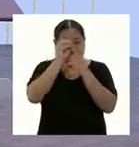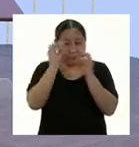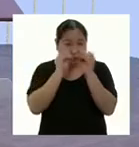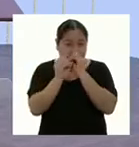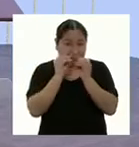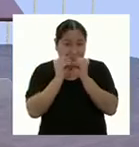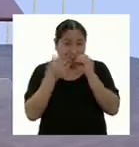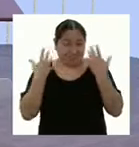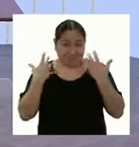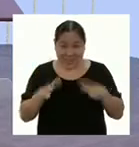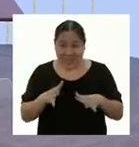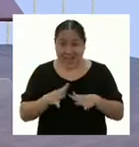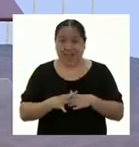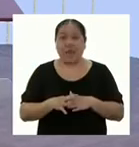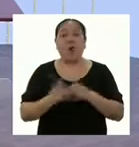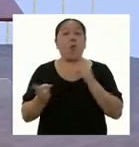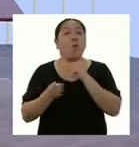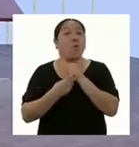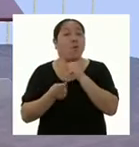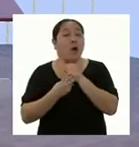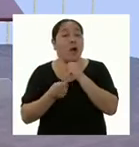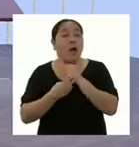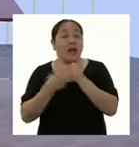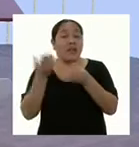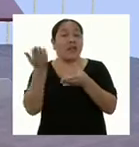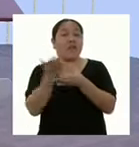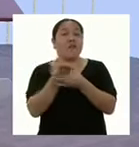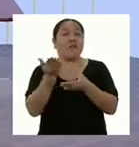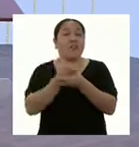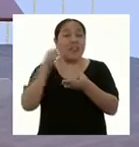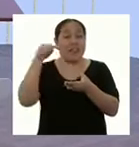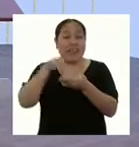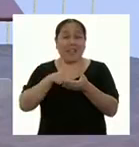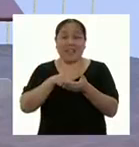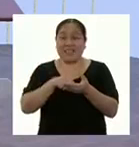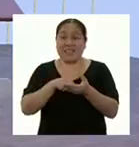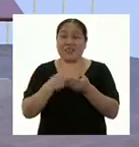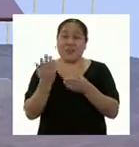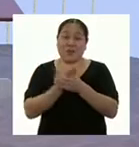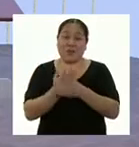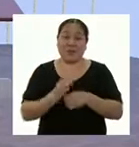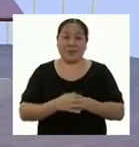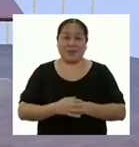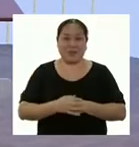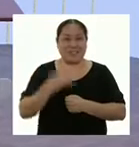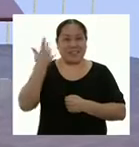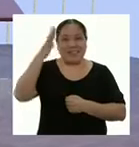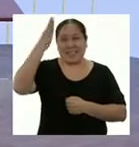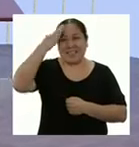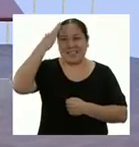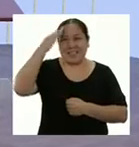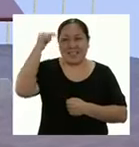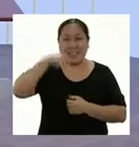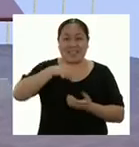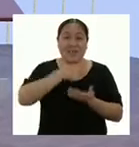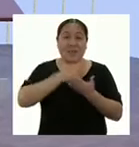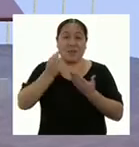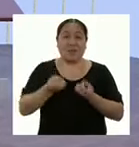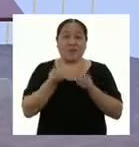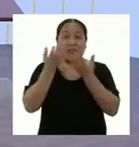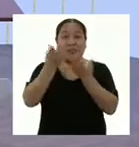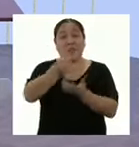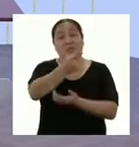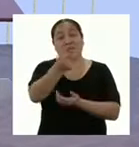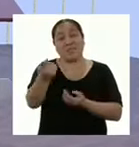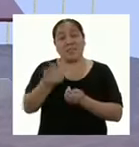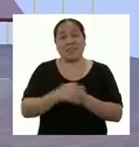todas las evidencias de su aprendizaje en un folder, que será como su portafolio. Ya saben, este programa está dirigido